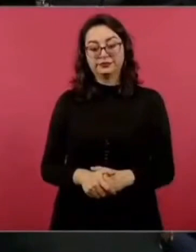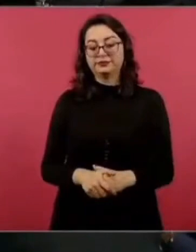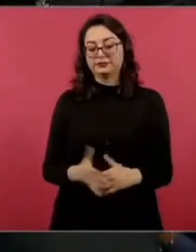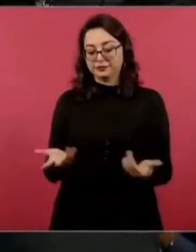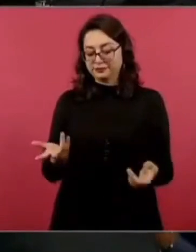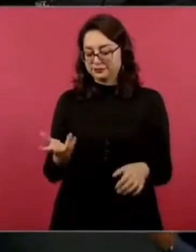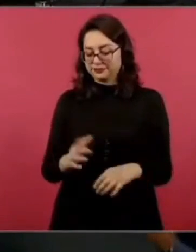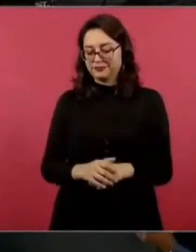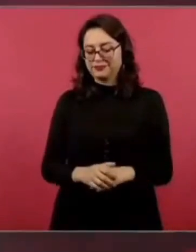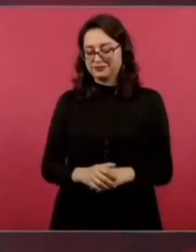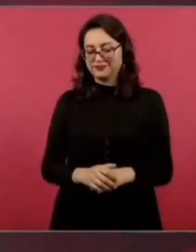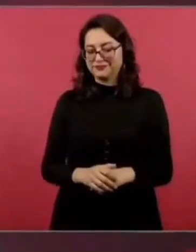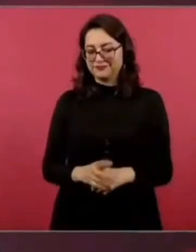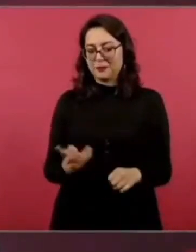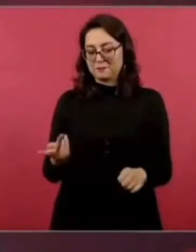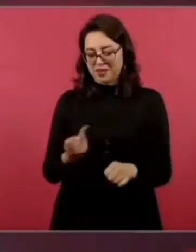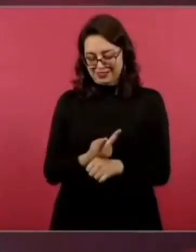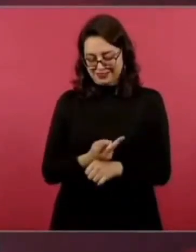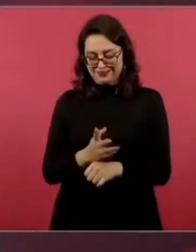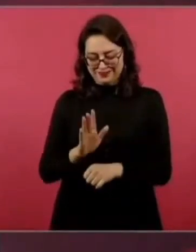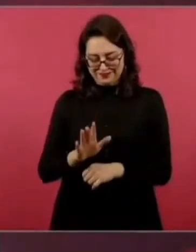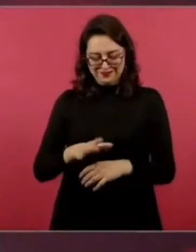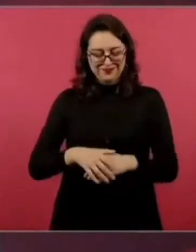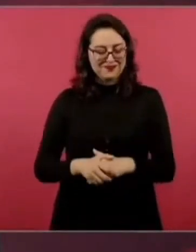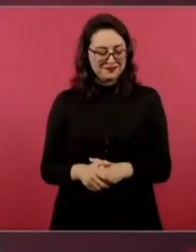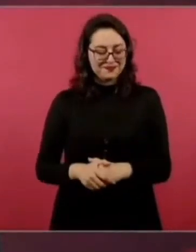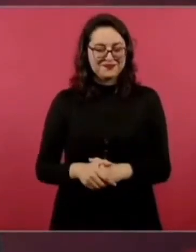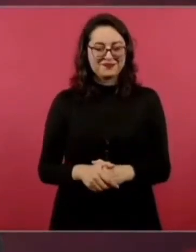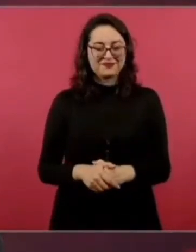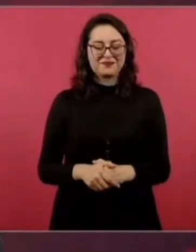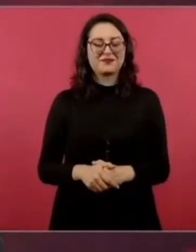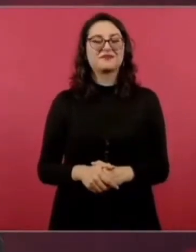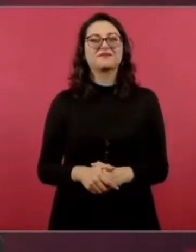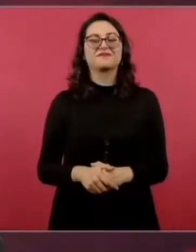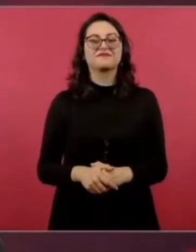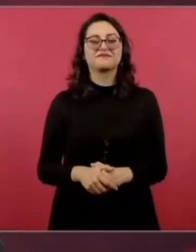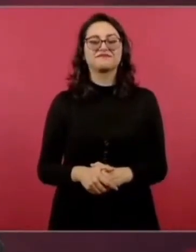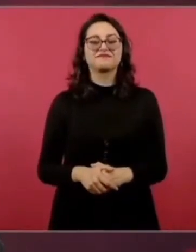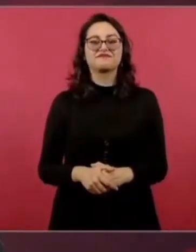la planta de fertilizante que